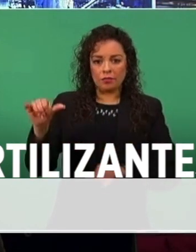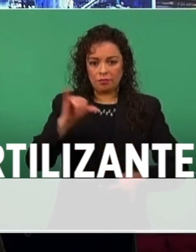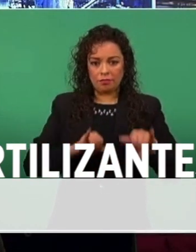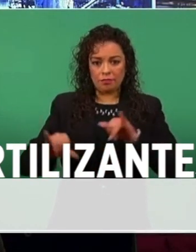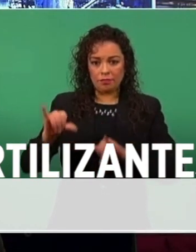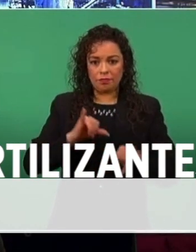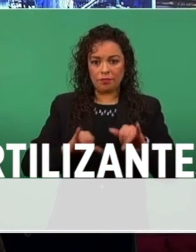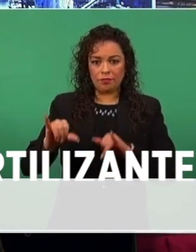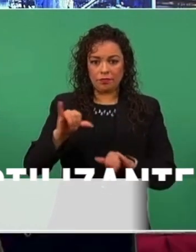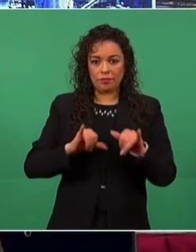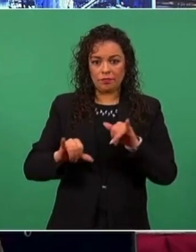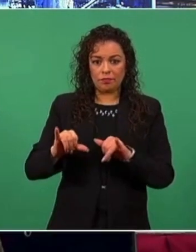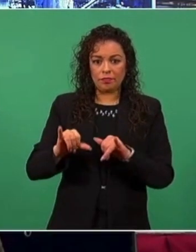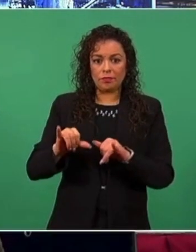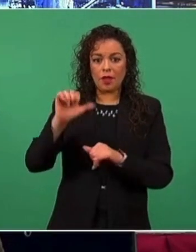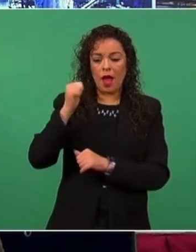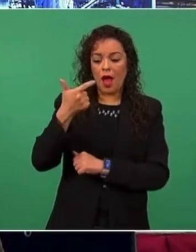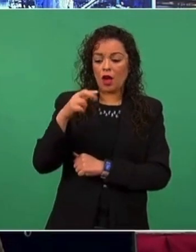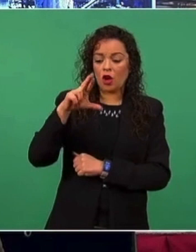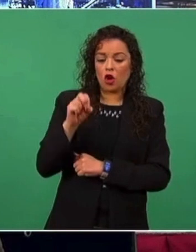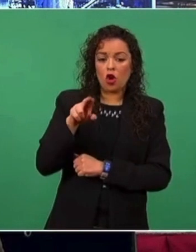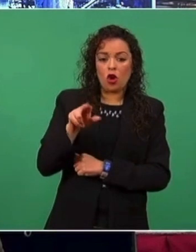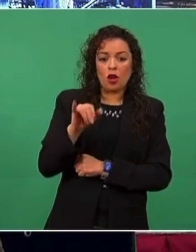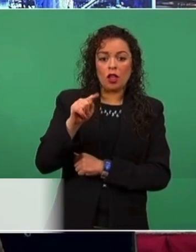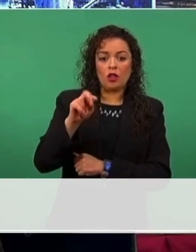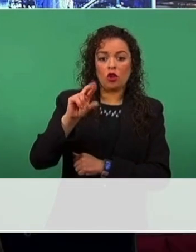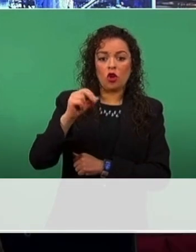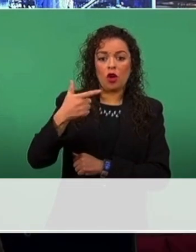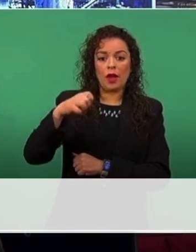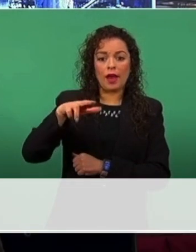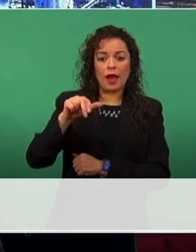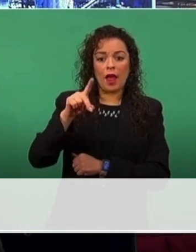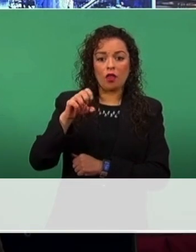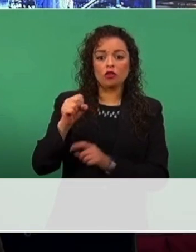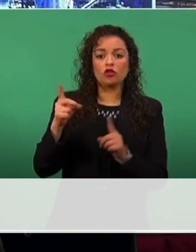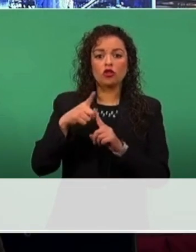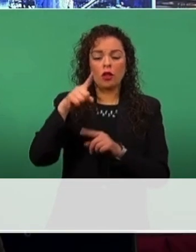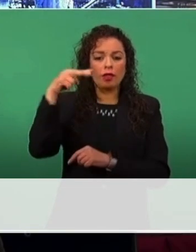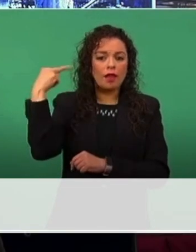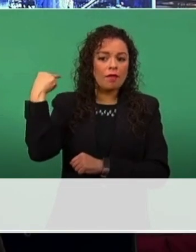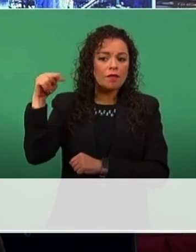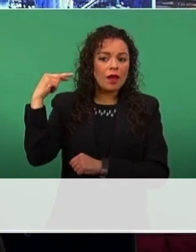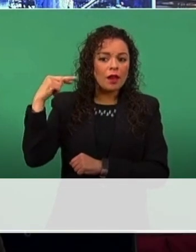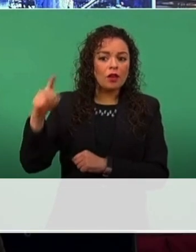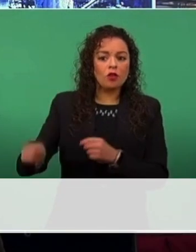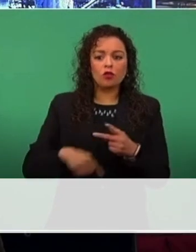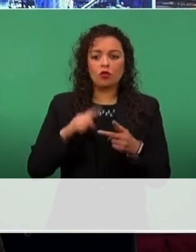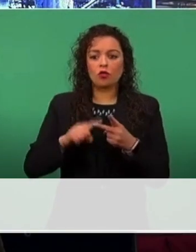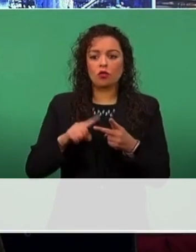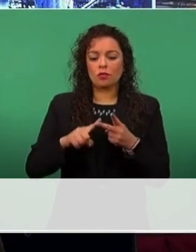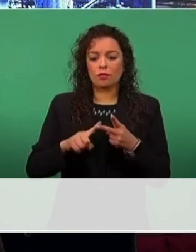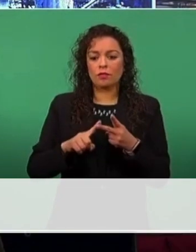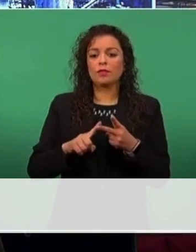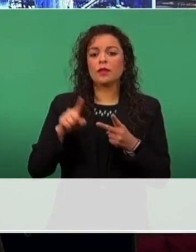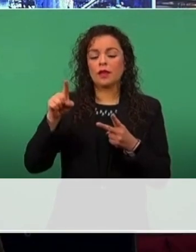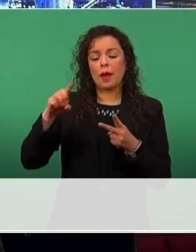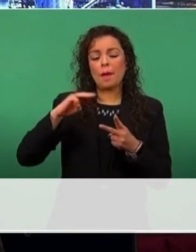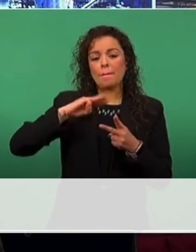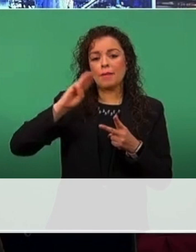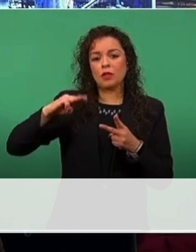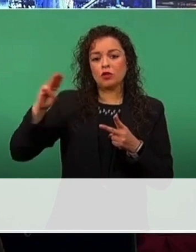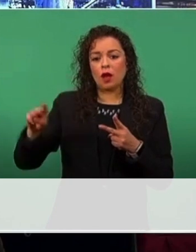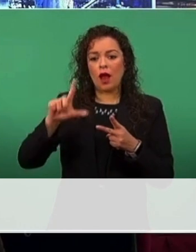agronitrogenados, localizada en Coatzacoalcos, Veracruz, y la del Grupo Fertinal en Lázaro Cárdenas, Michoacán,